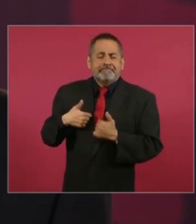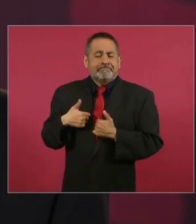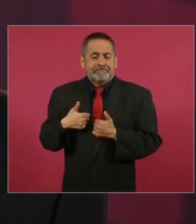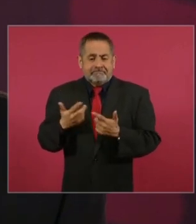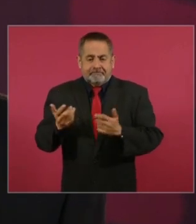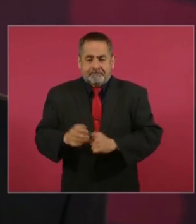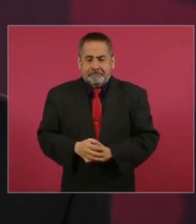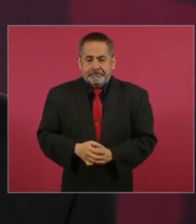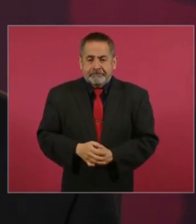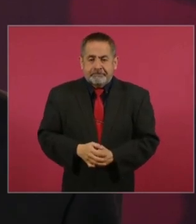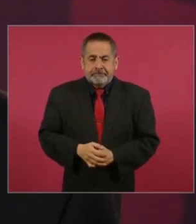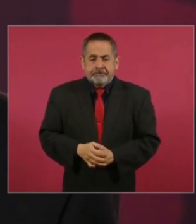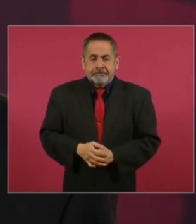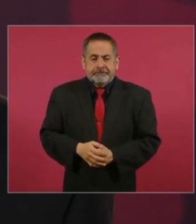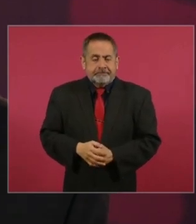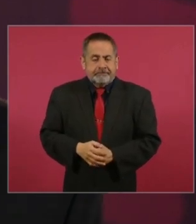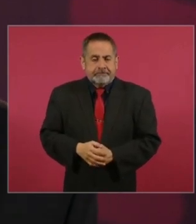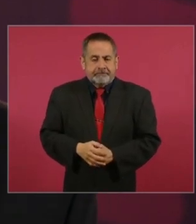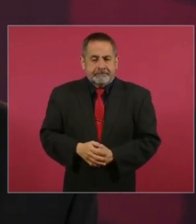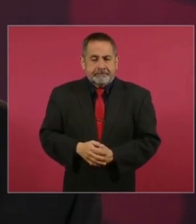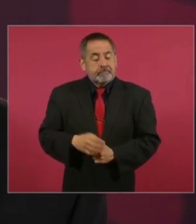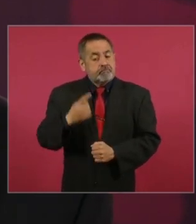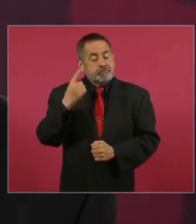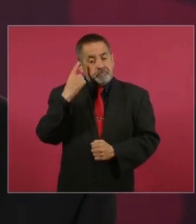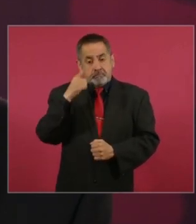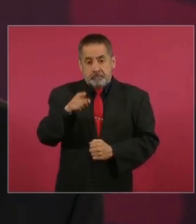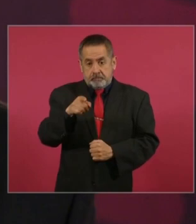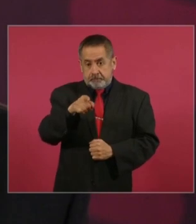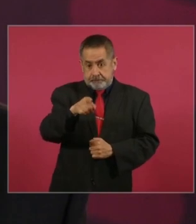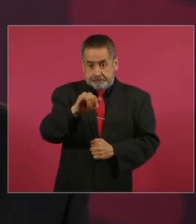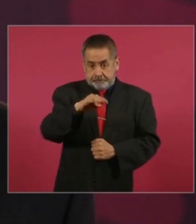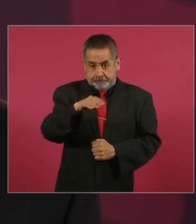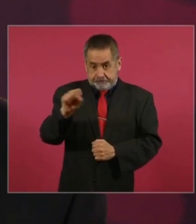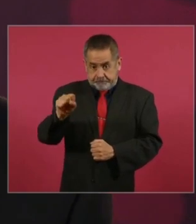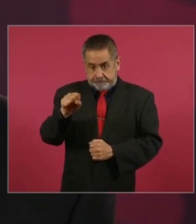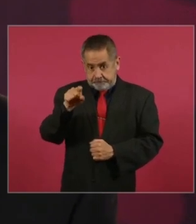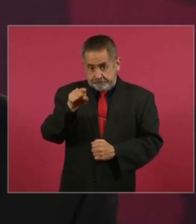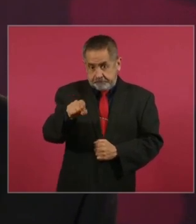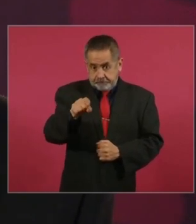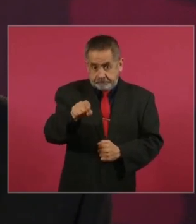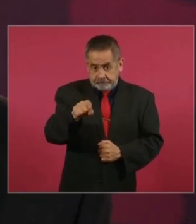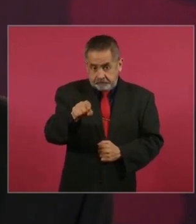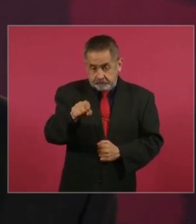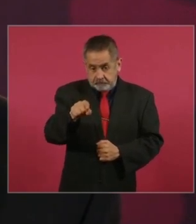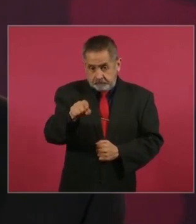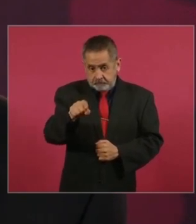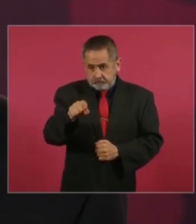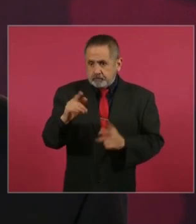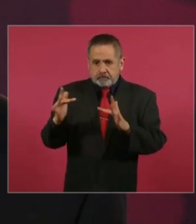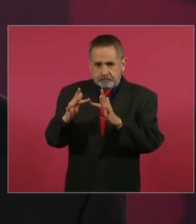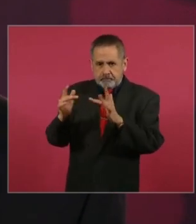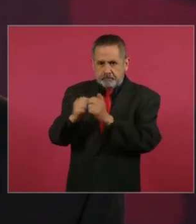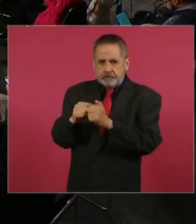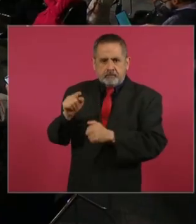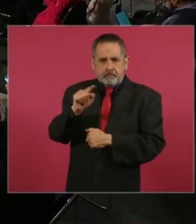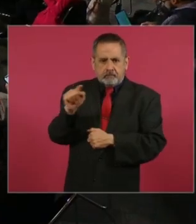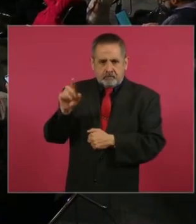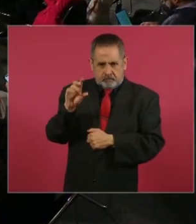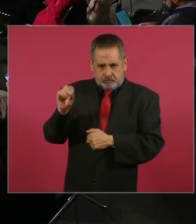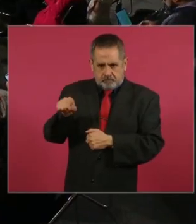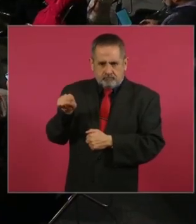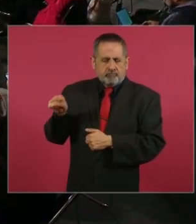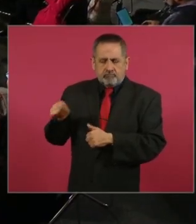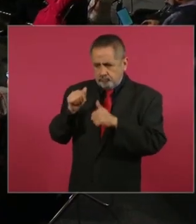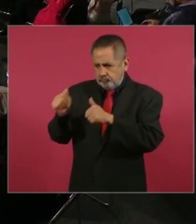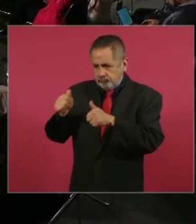Entonces, para lo del Seguro Social, SOE lo va